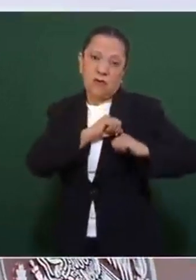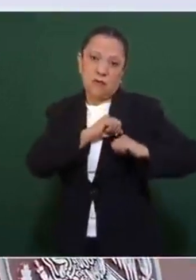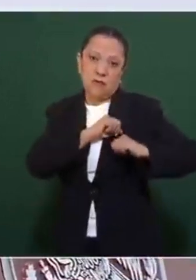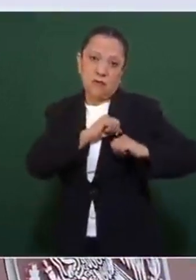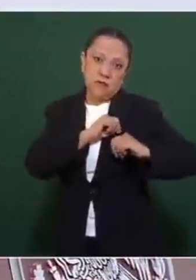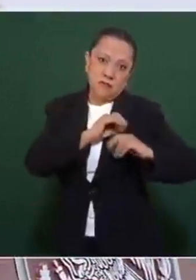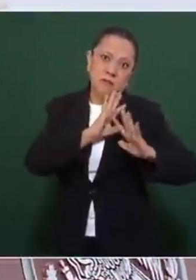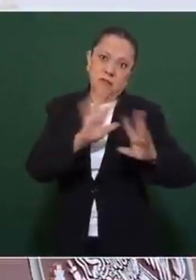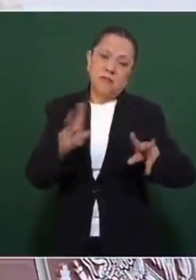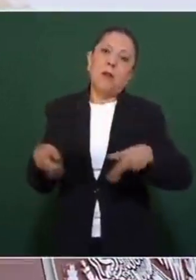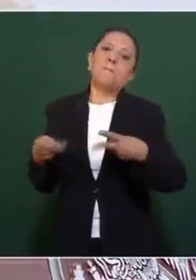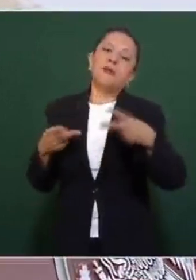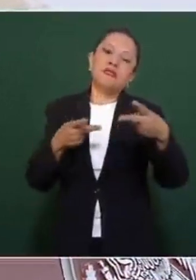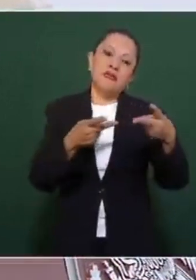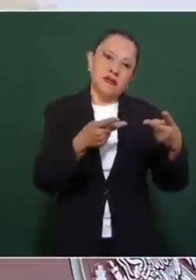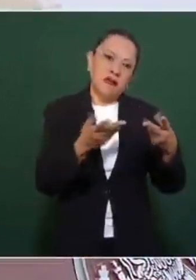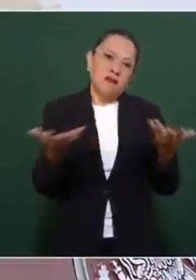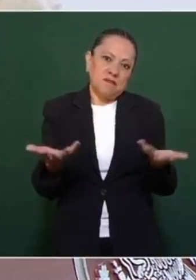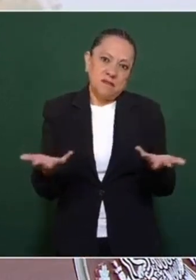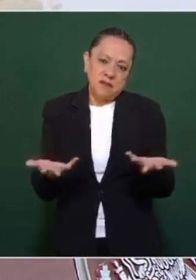generación